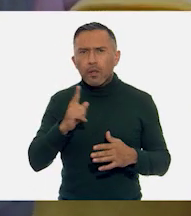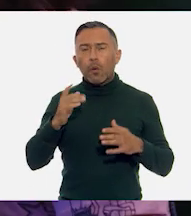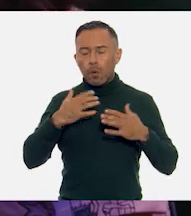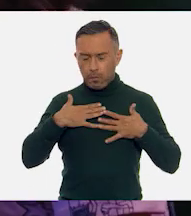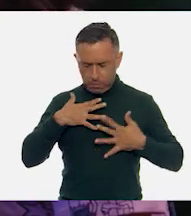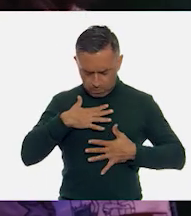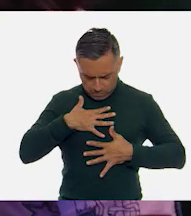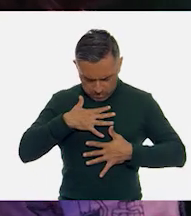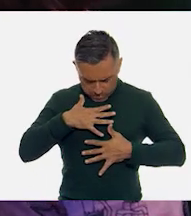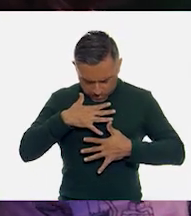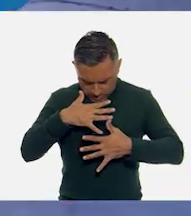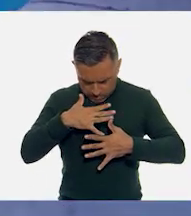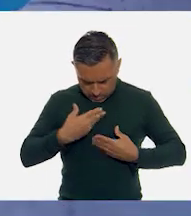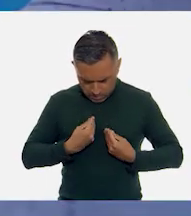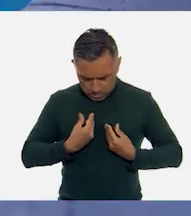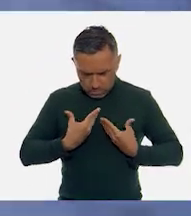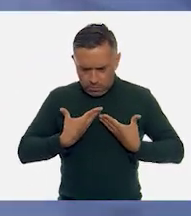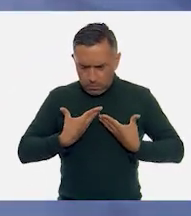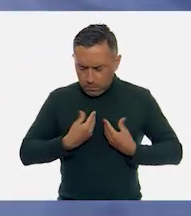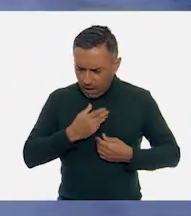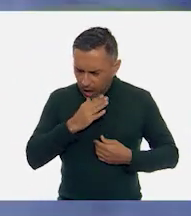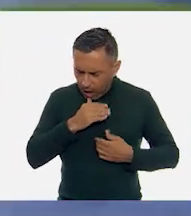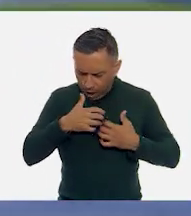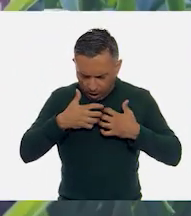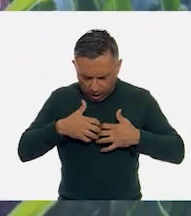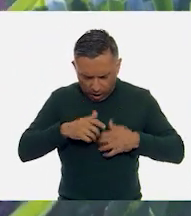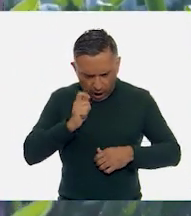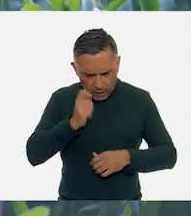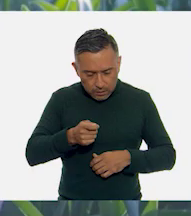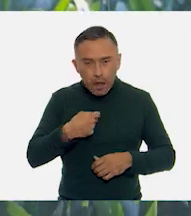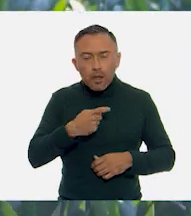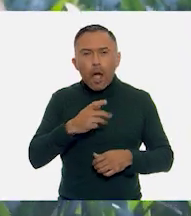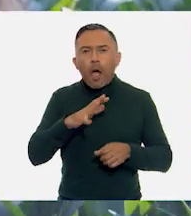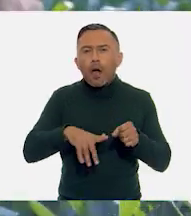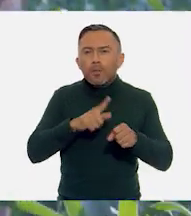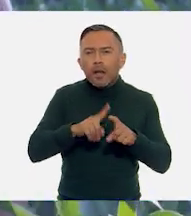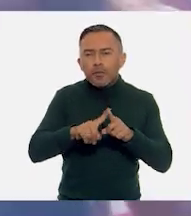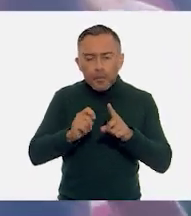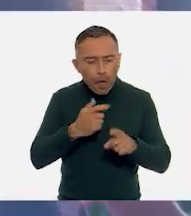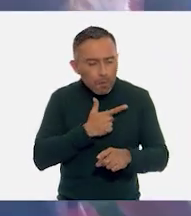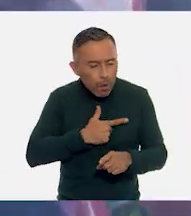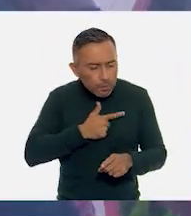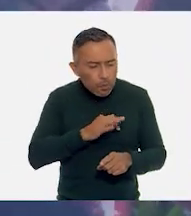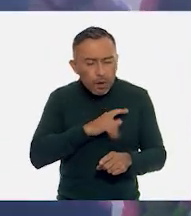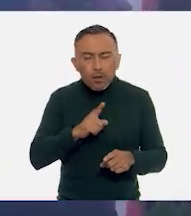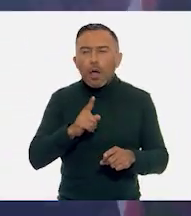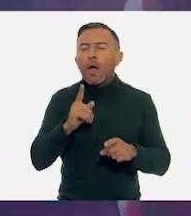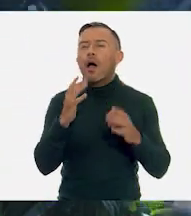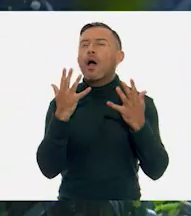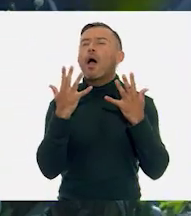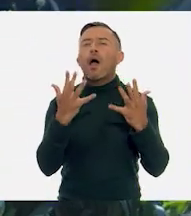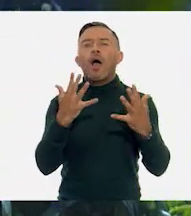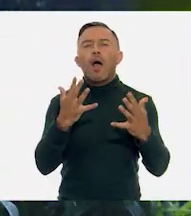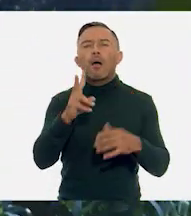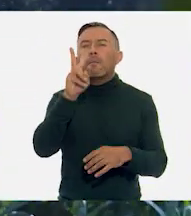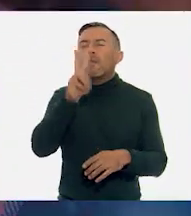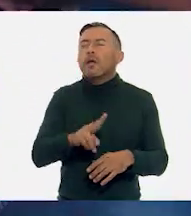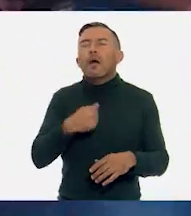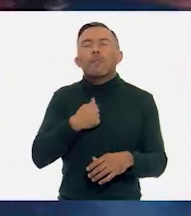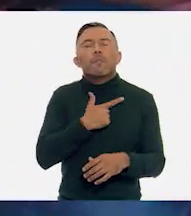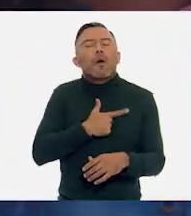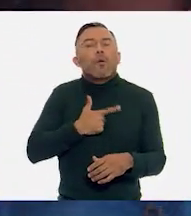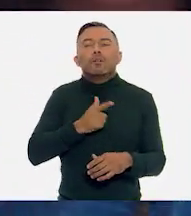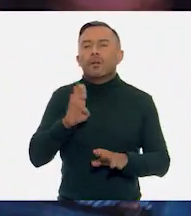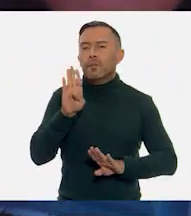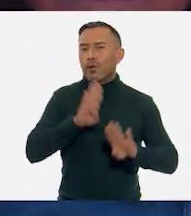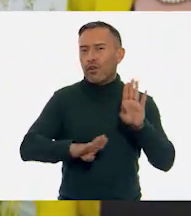Conocer la naturaleza me hizo amarla y encontrar mi vocación para más grande decir, creo que lo mío es estudiar biología.